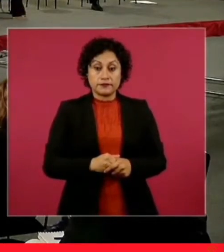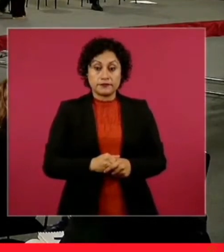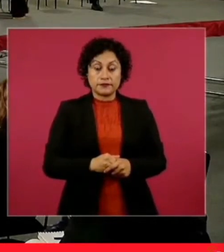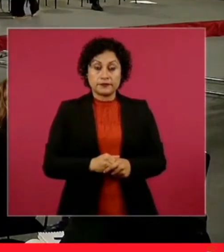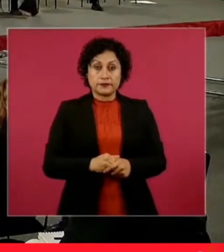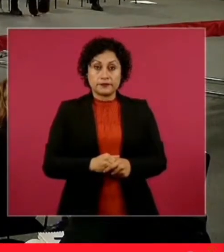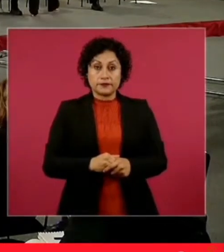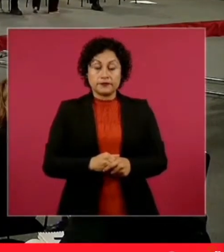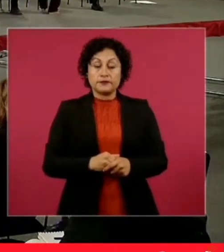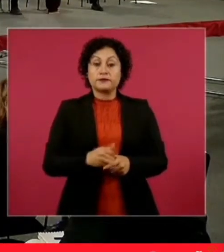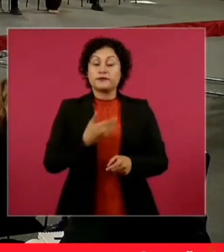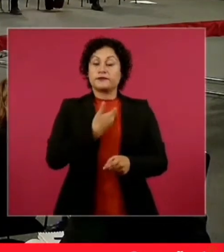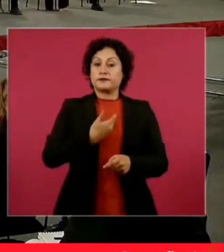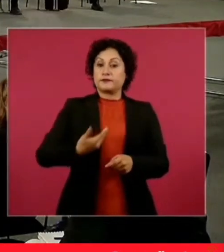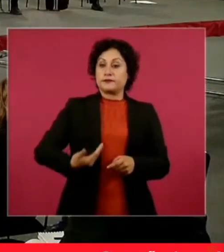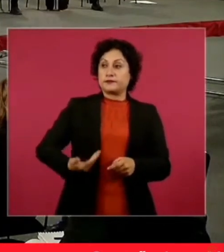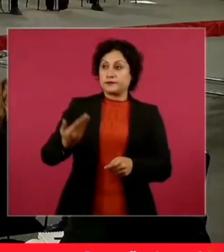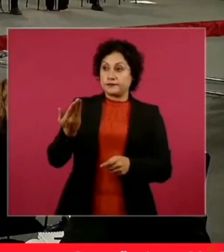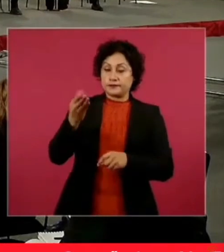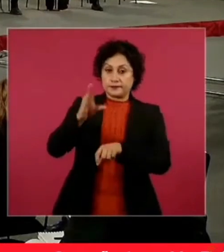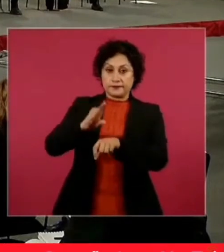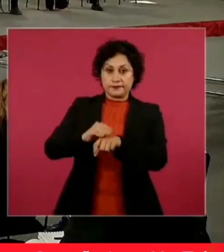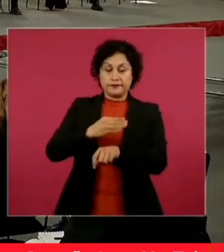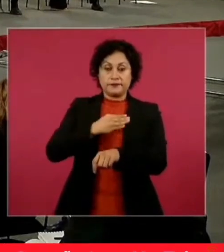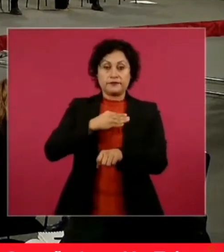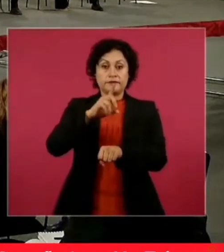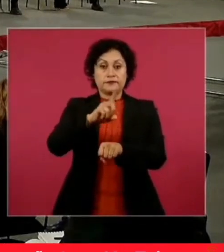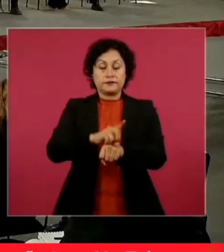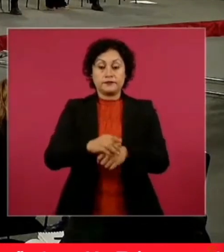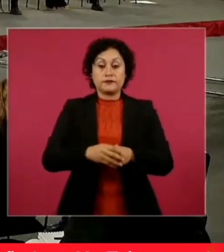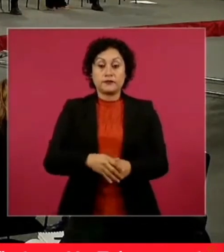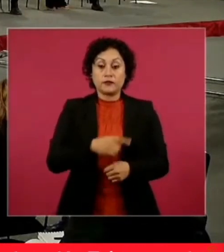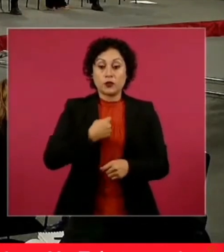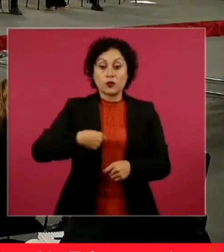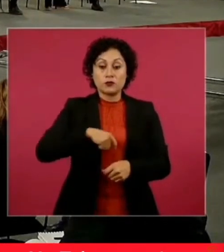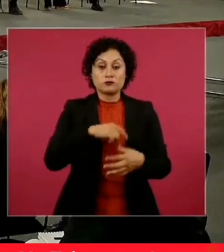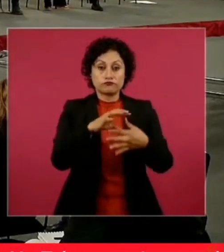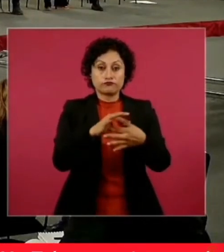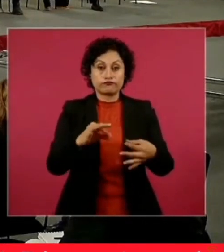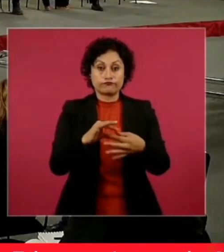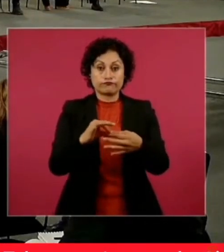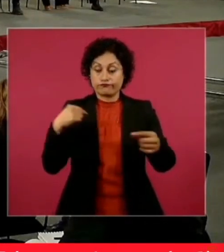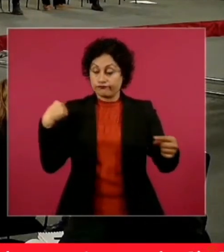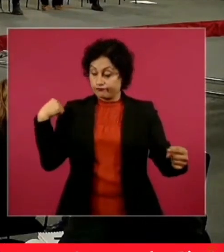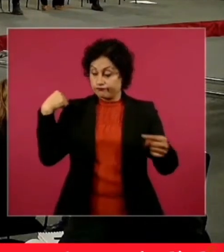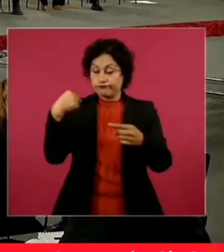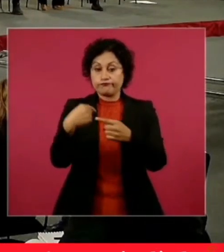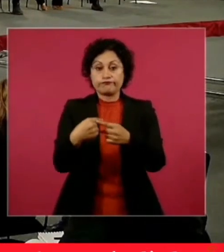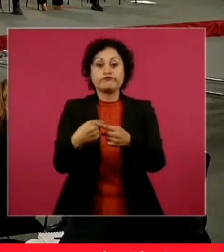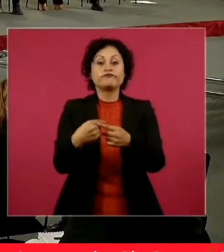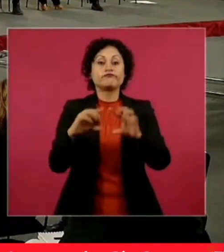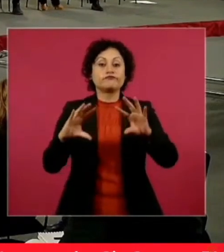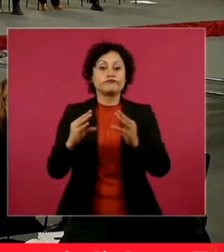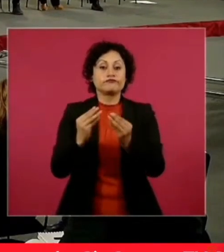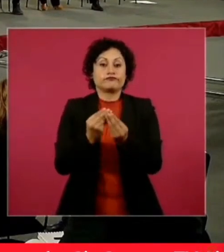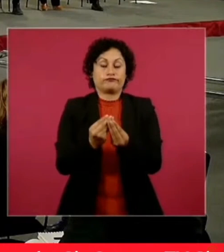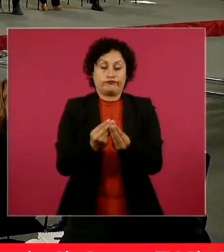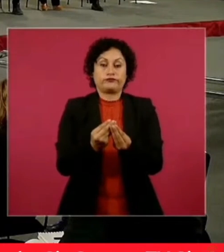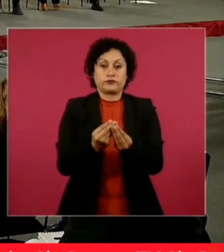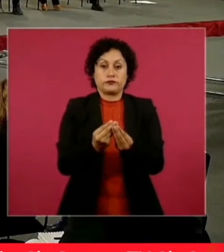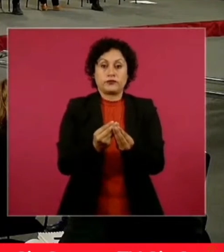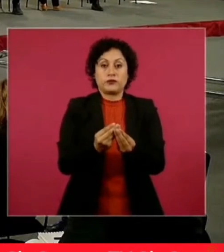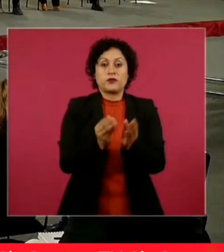Con su permiso, señor presidente. Buenos días. Vamos a presentar un resumen de lo que hemos hecho en Foviste este año y después una